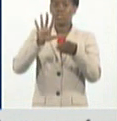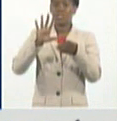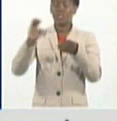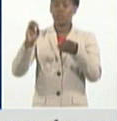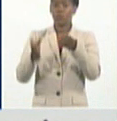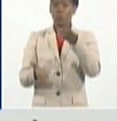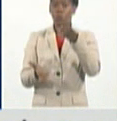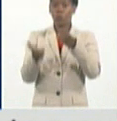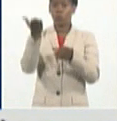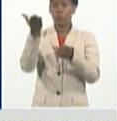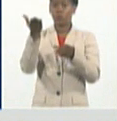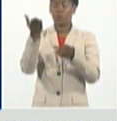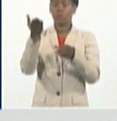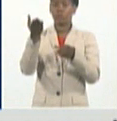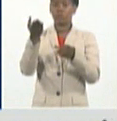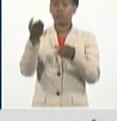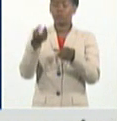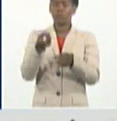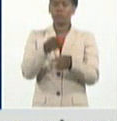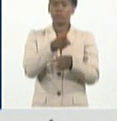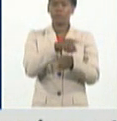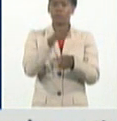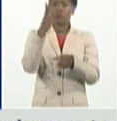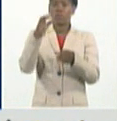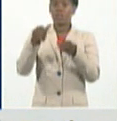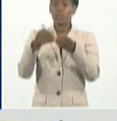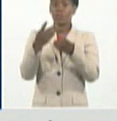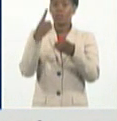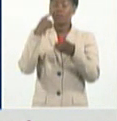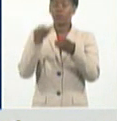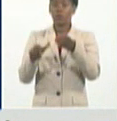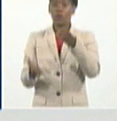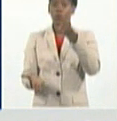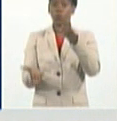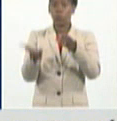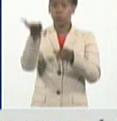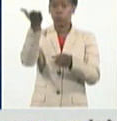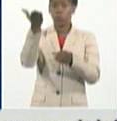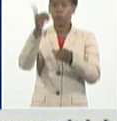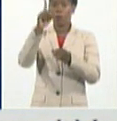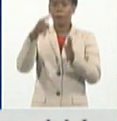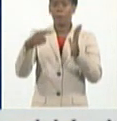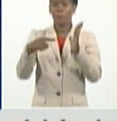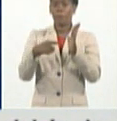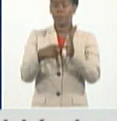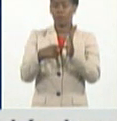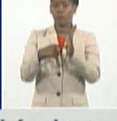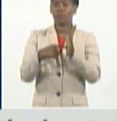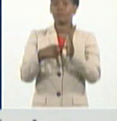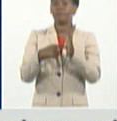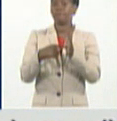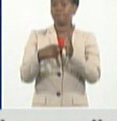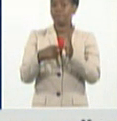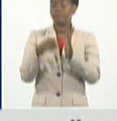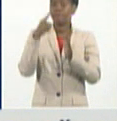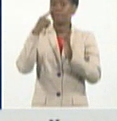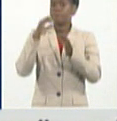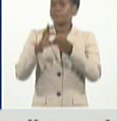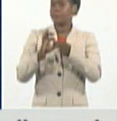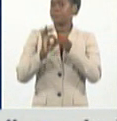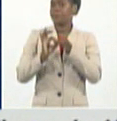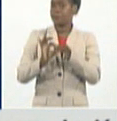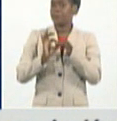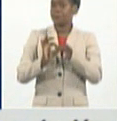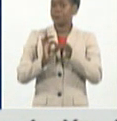días, todas las cifras son por encima de 1,000. De forma tal que es